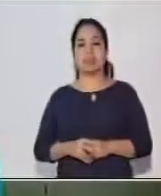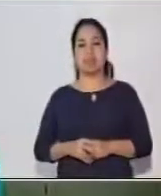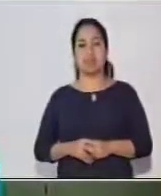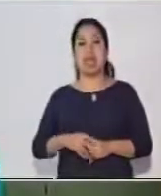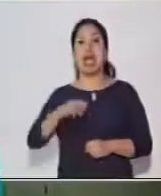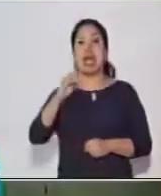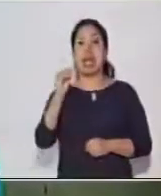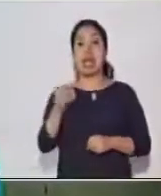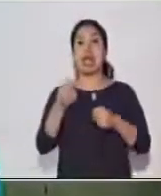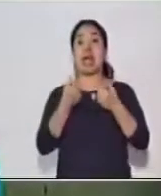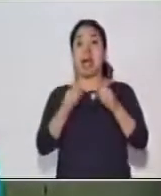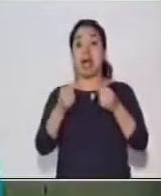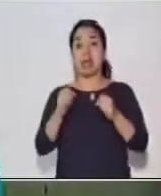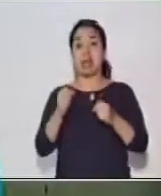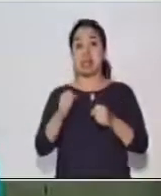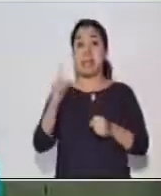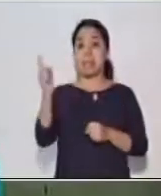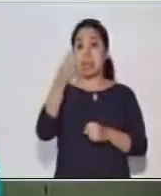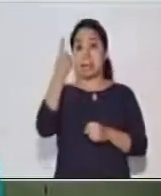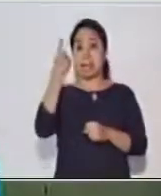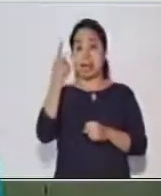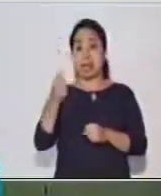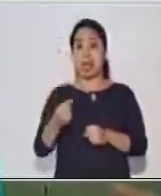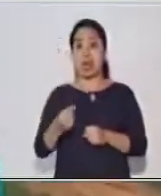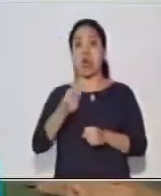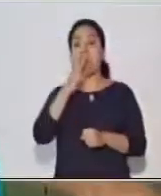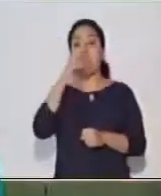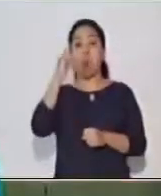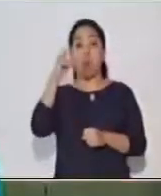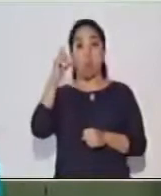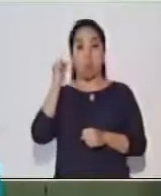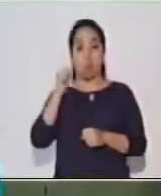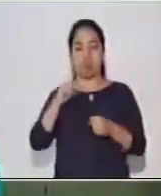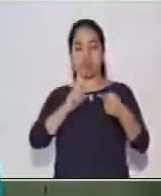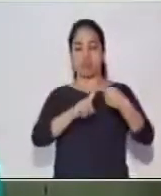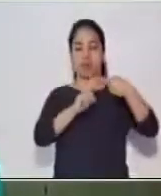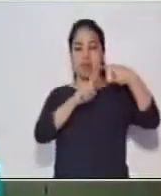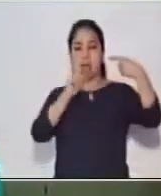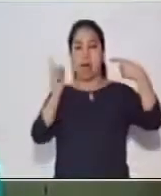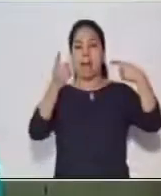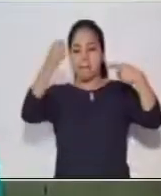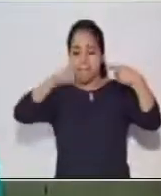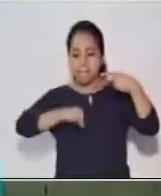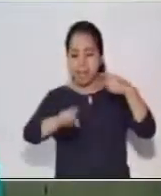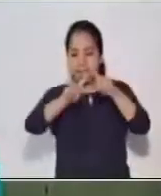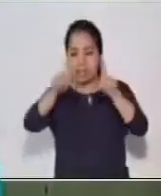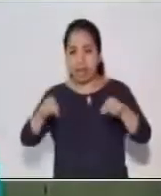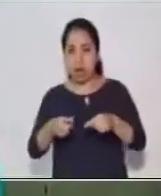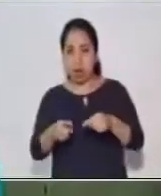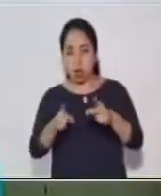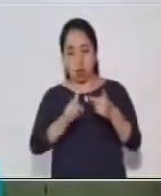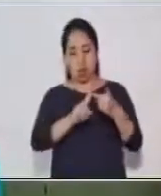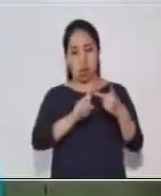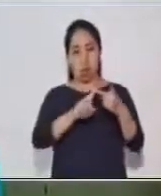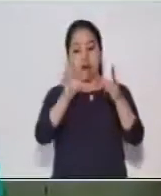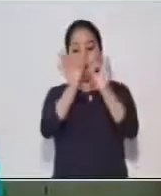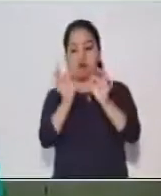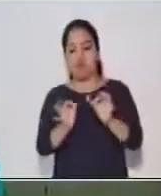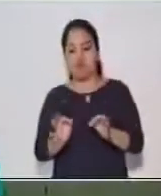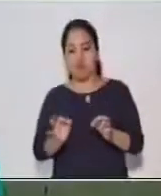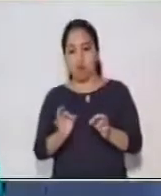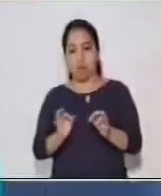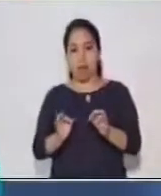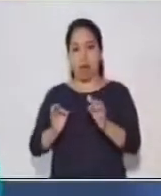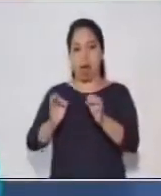¿qué hace primero Hugo? ¿Las mete en el horno? ¿Les da forma con los moldes?